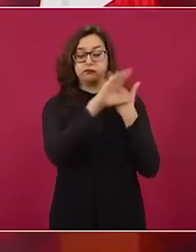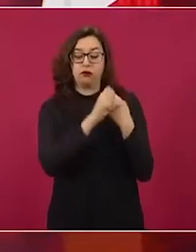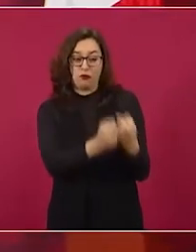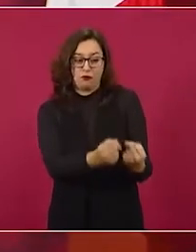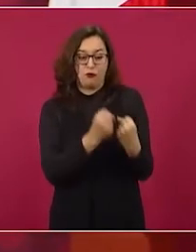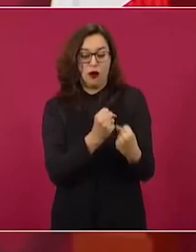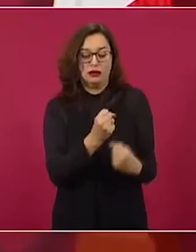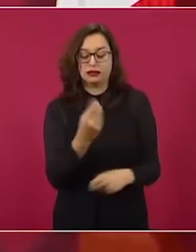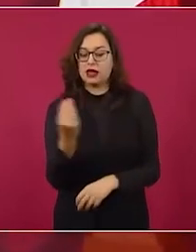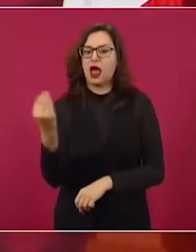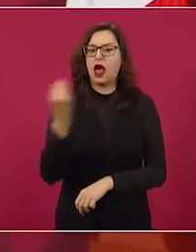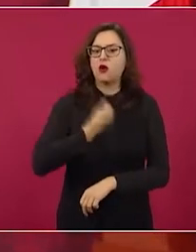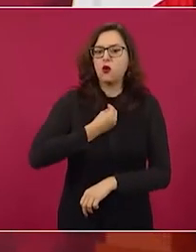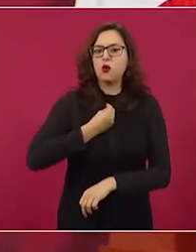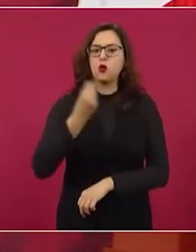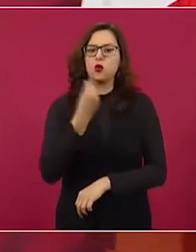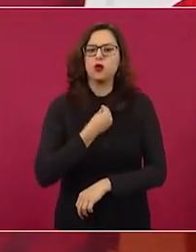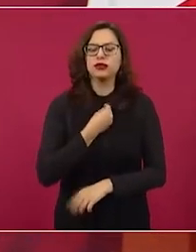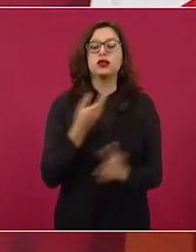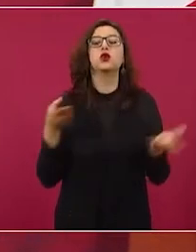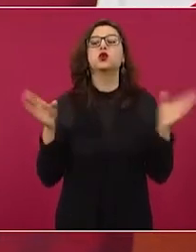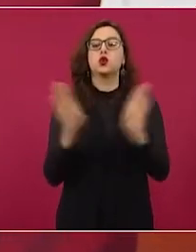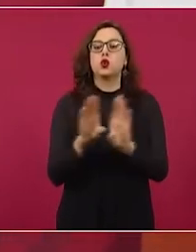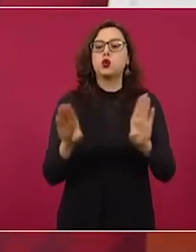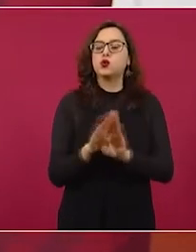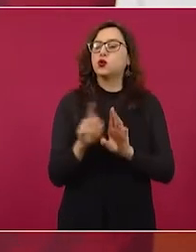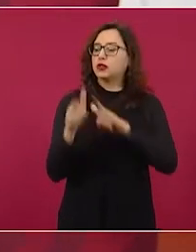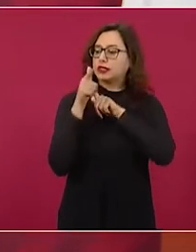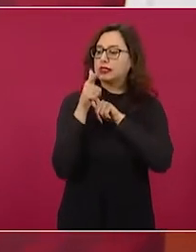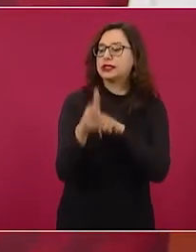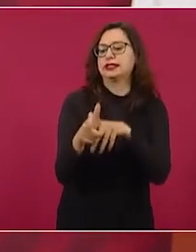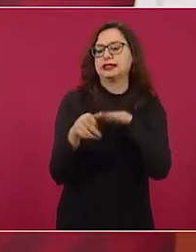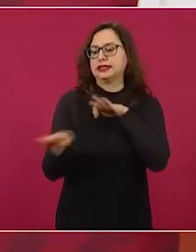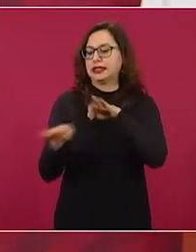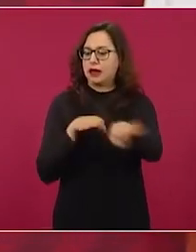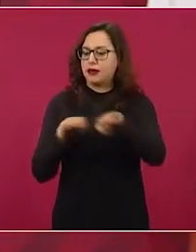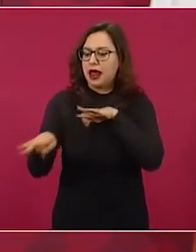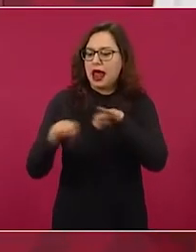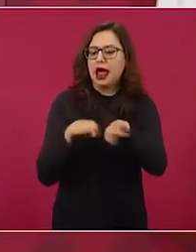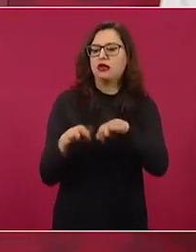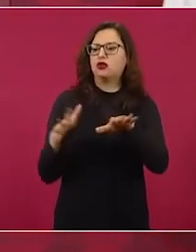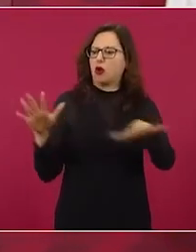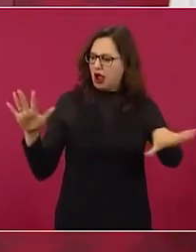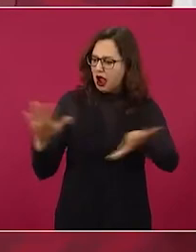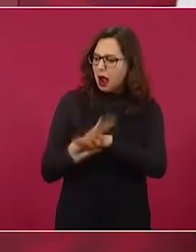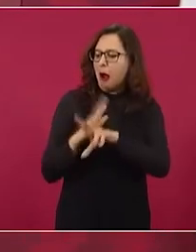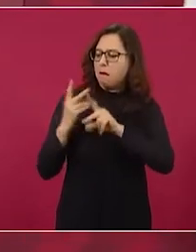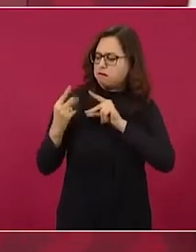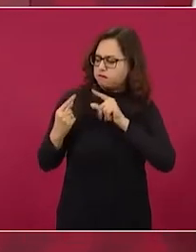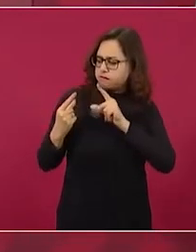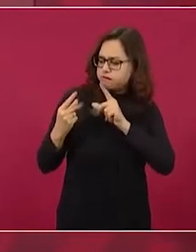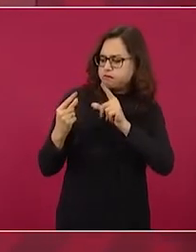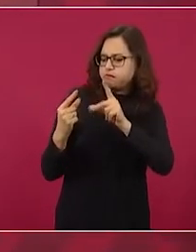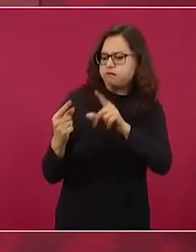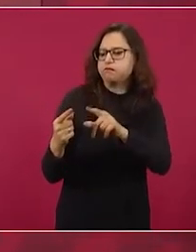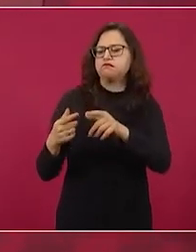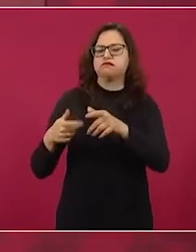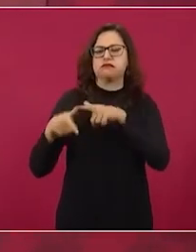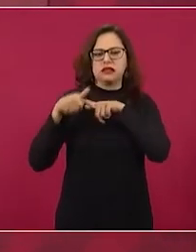los cambios para que no siga imperando